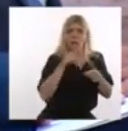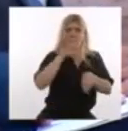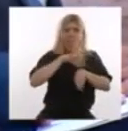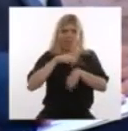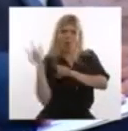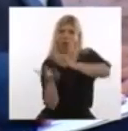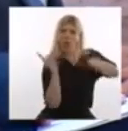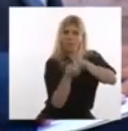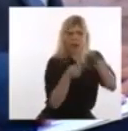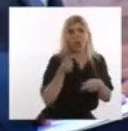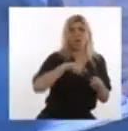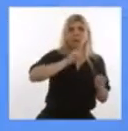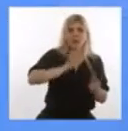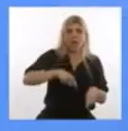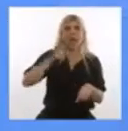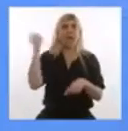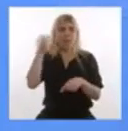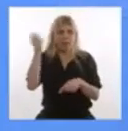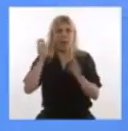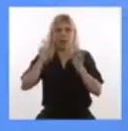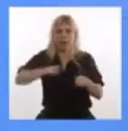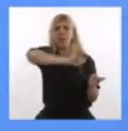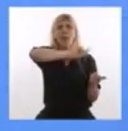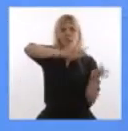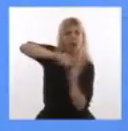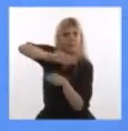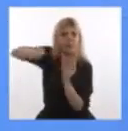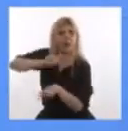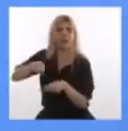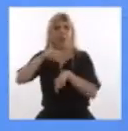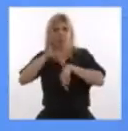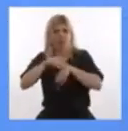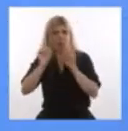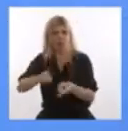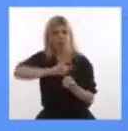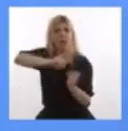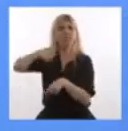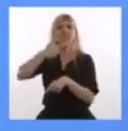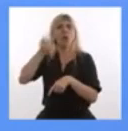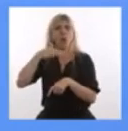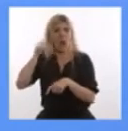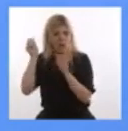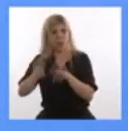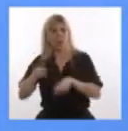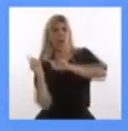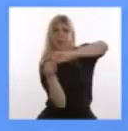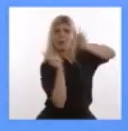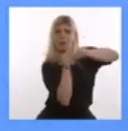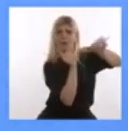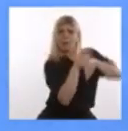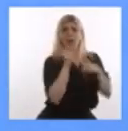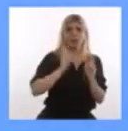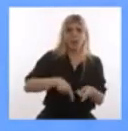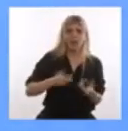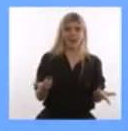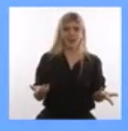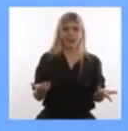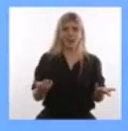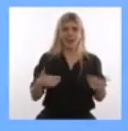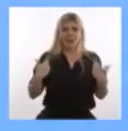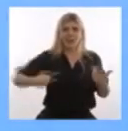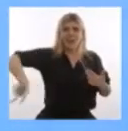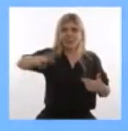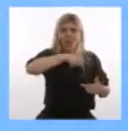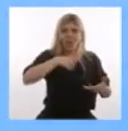también La Pampa, en su momento, ayudó. Y también San Juan. Hubo un momento en que todos nos dimos